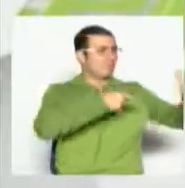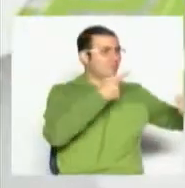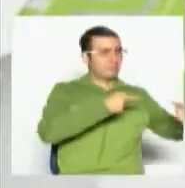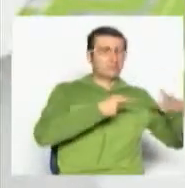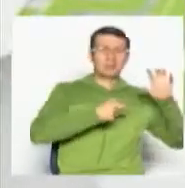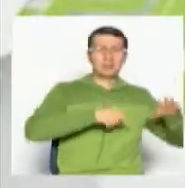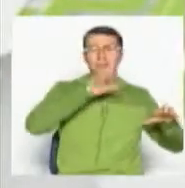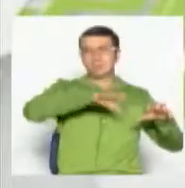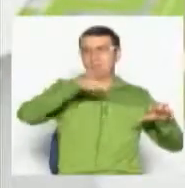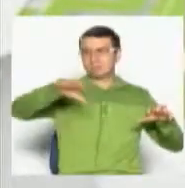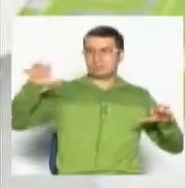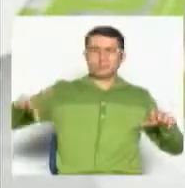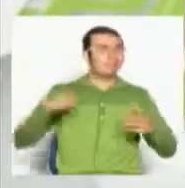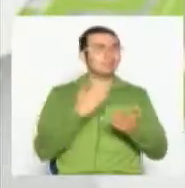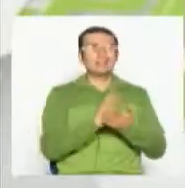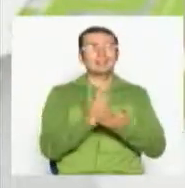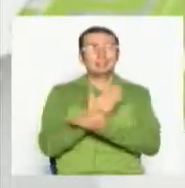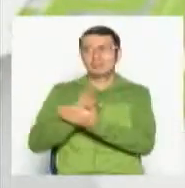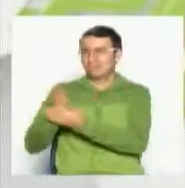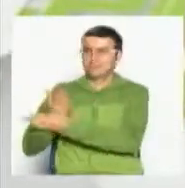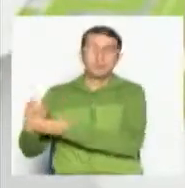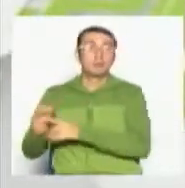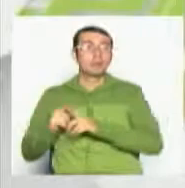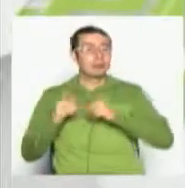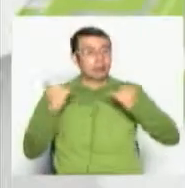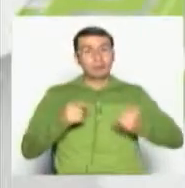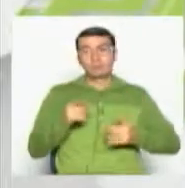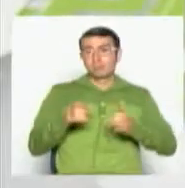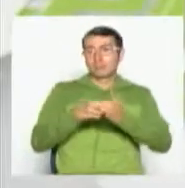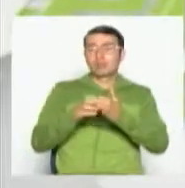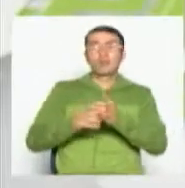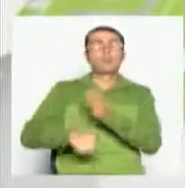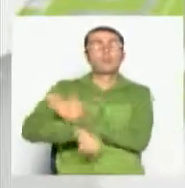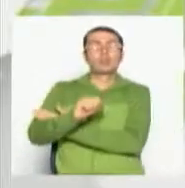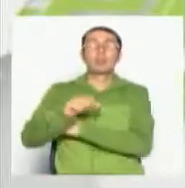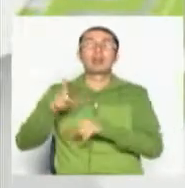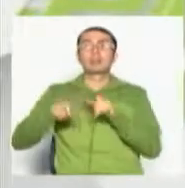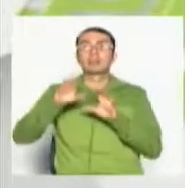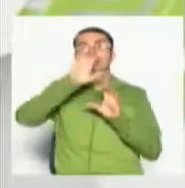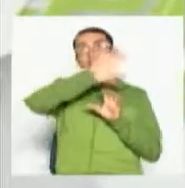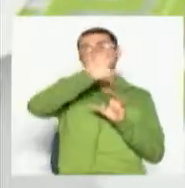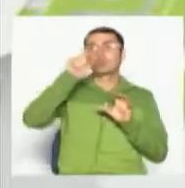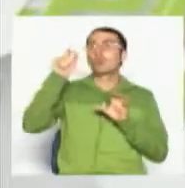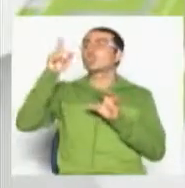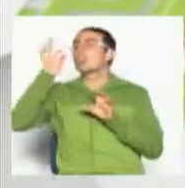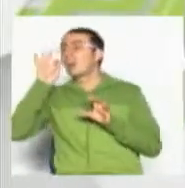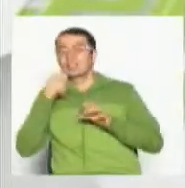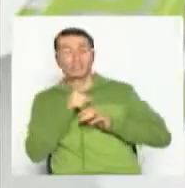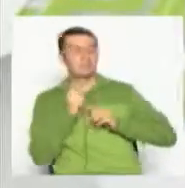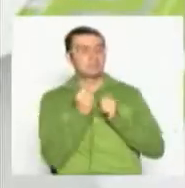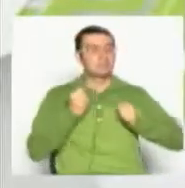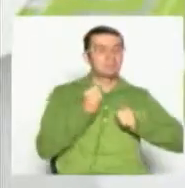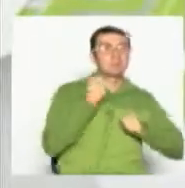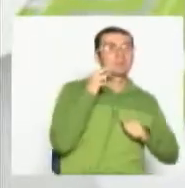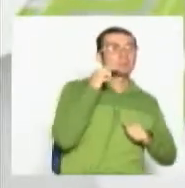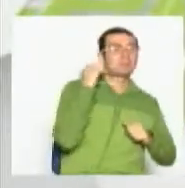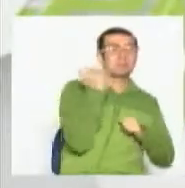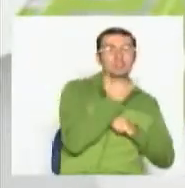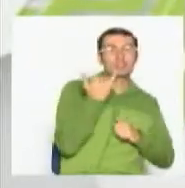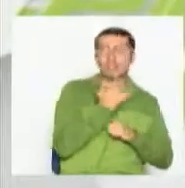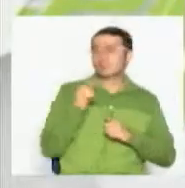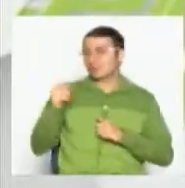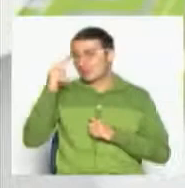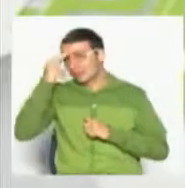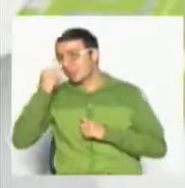incluso desde el fútbol ya en lo regional, que unos son Donce Caldas, Millonarios, Santa Fe, Nacional